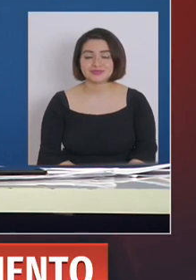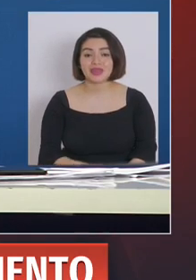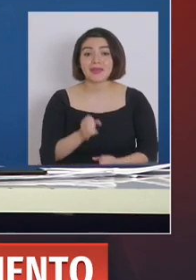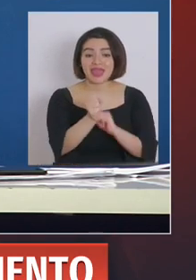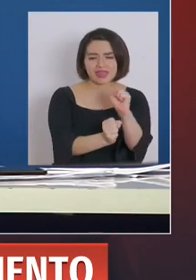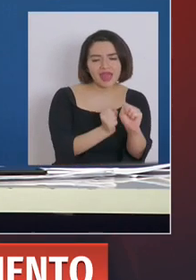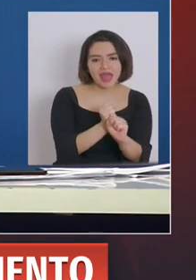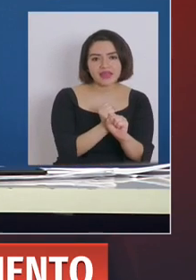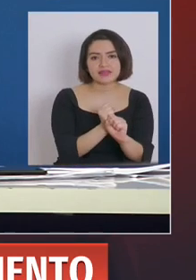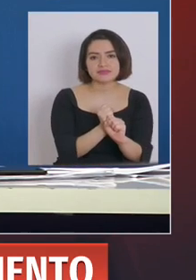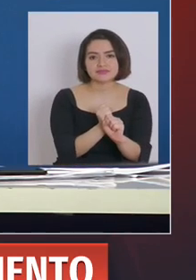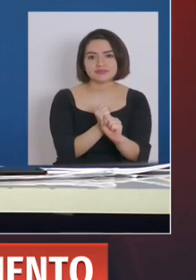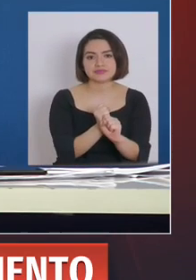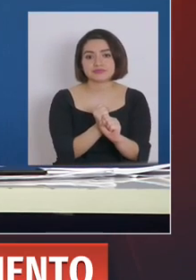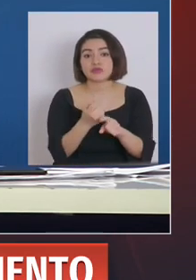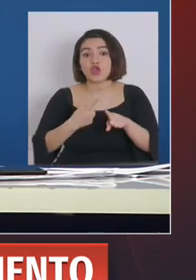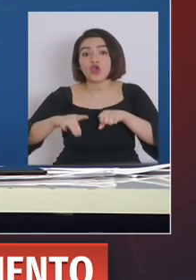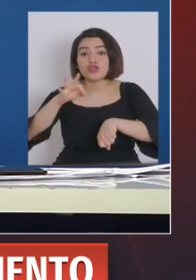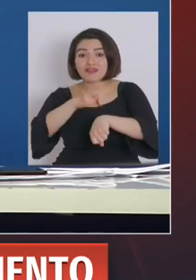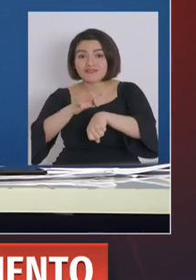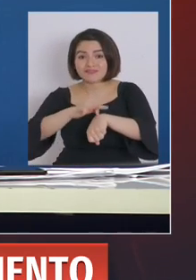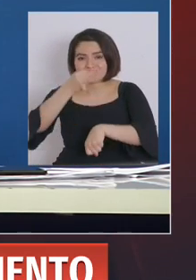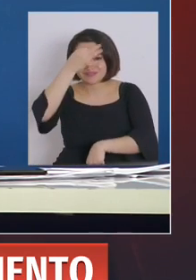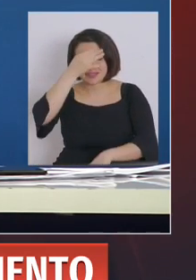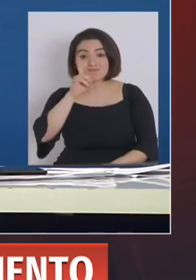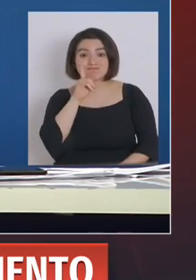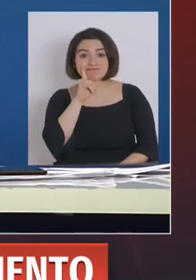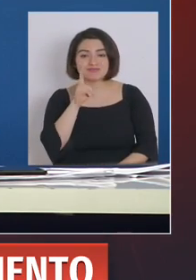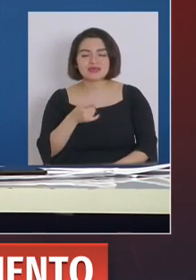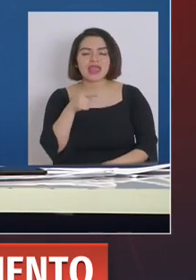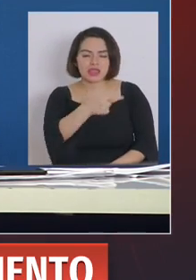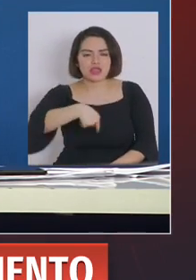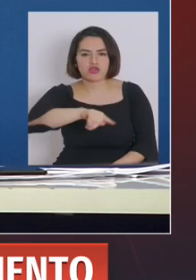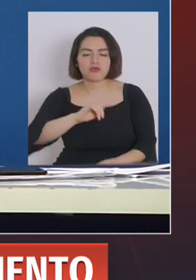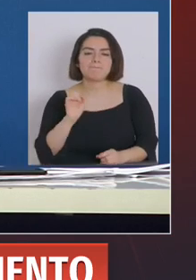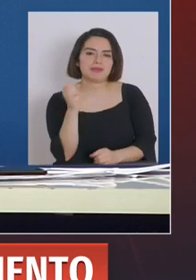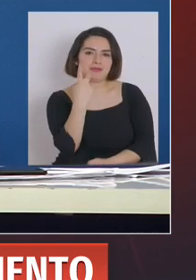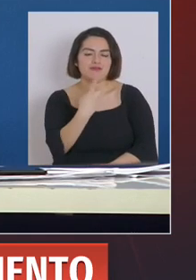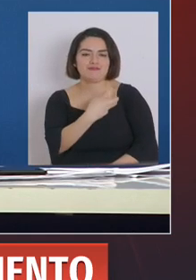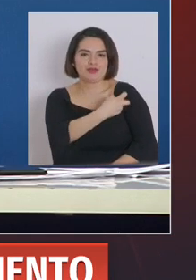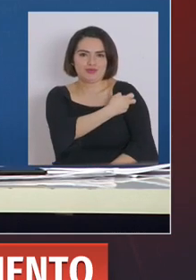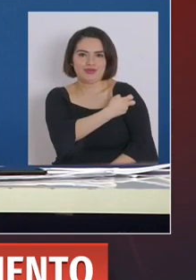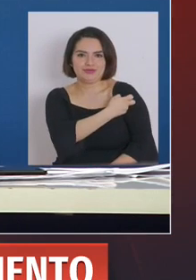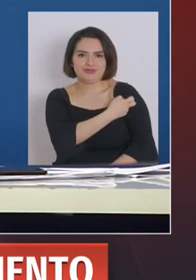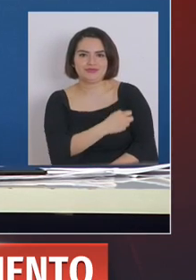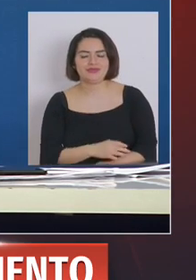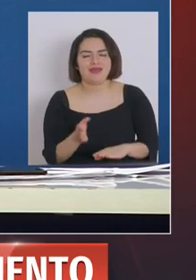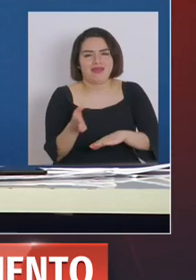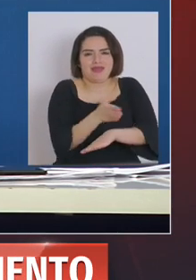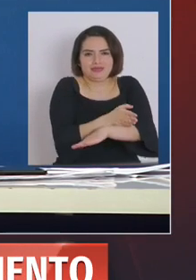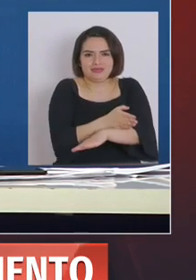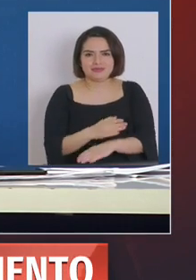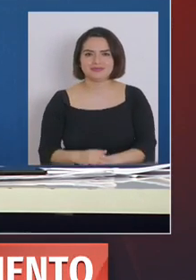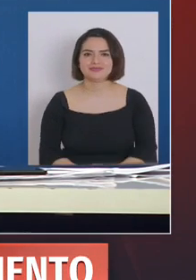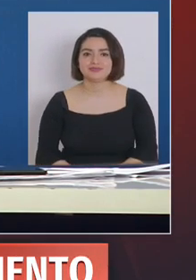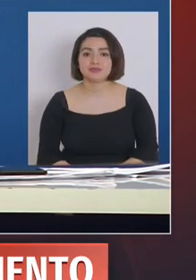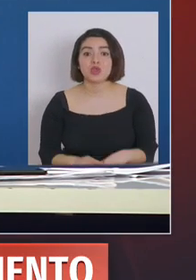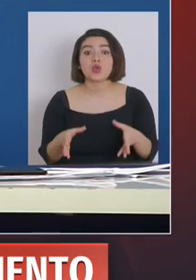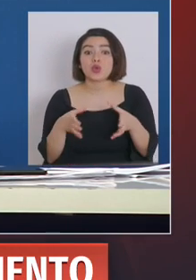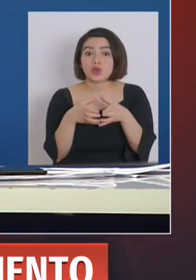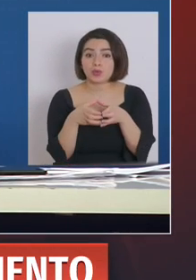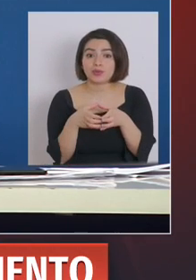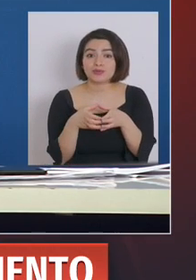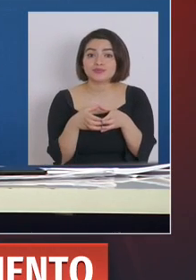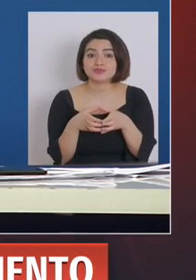edad, dentro de la comorbilidad, ellos van a ser vacunados muy precozmente. Como grupo